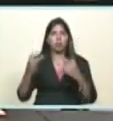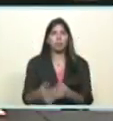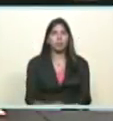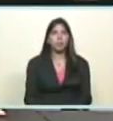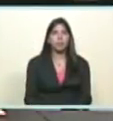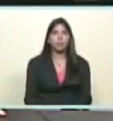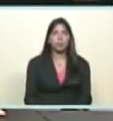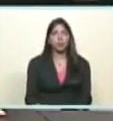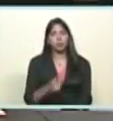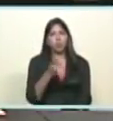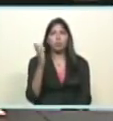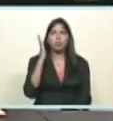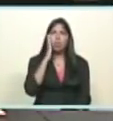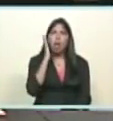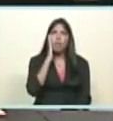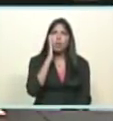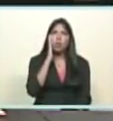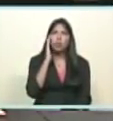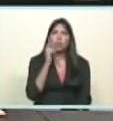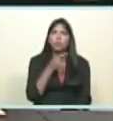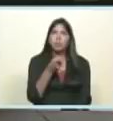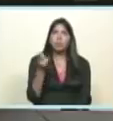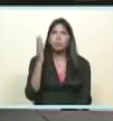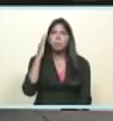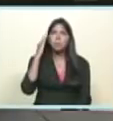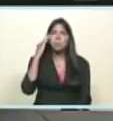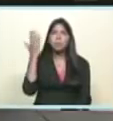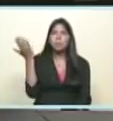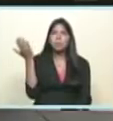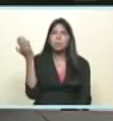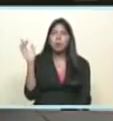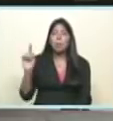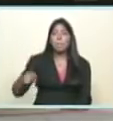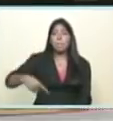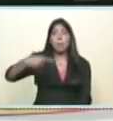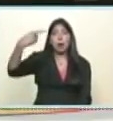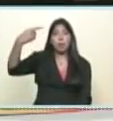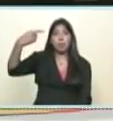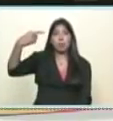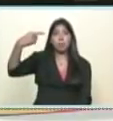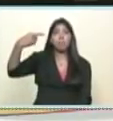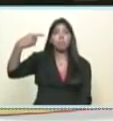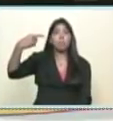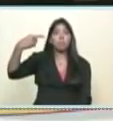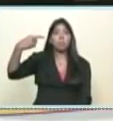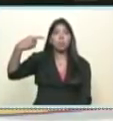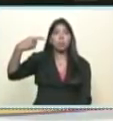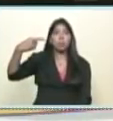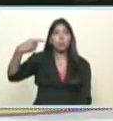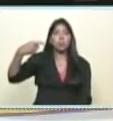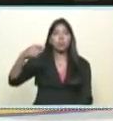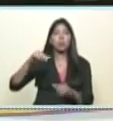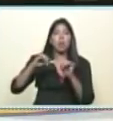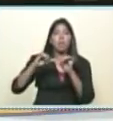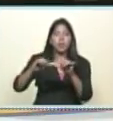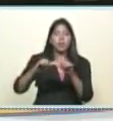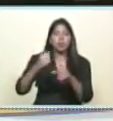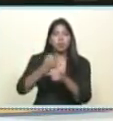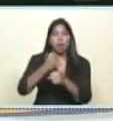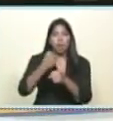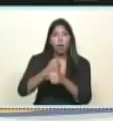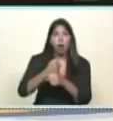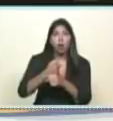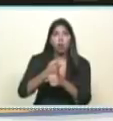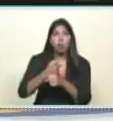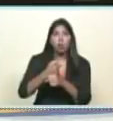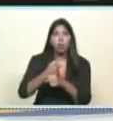saben ustedes que hemos siempre priorizado en la protección de la estabilidad laboral eso es muy importante